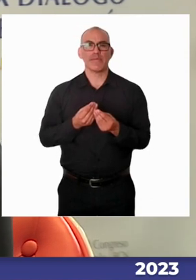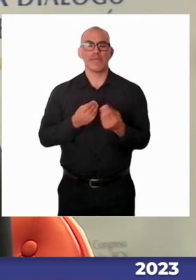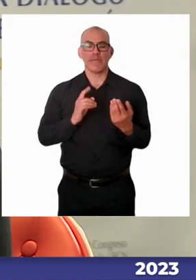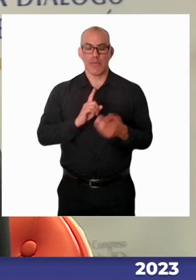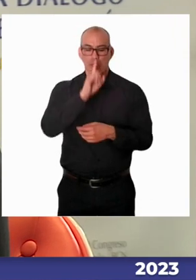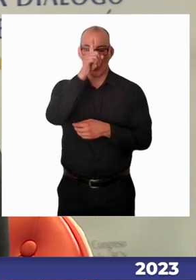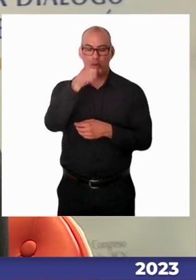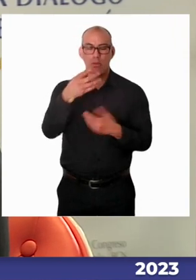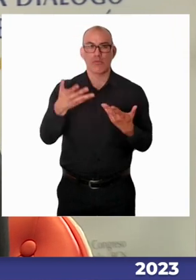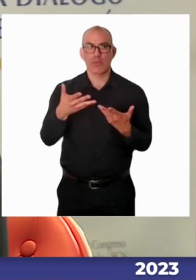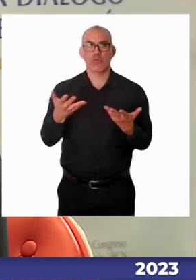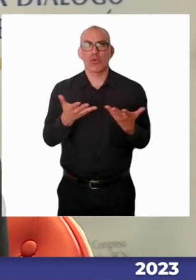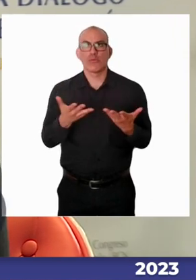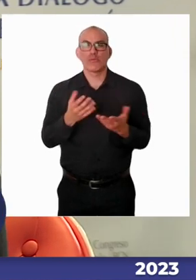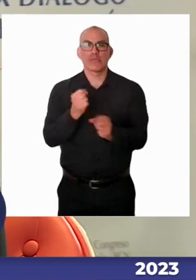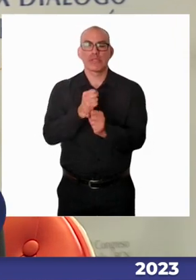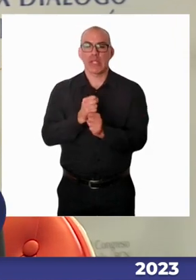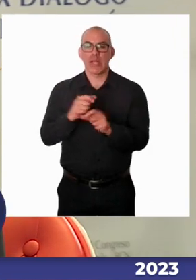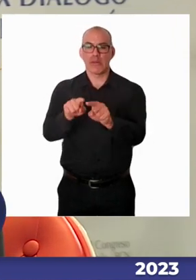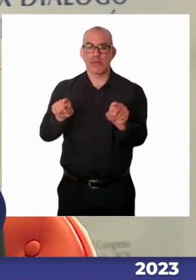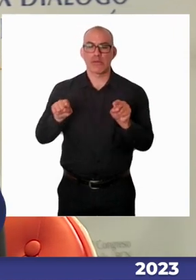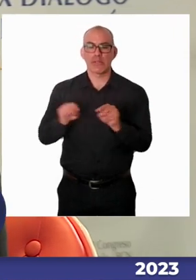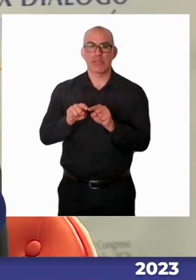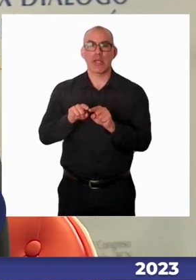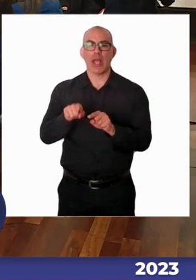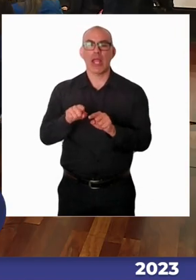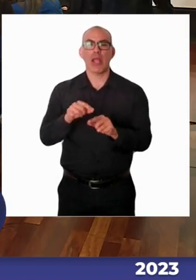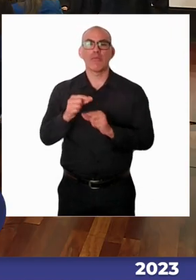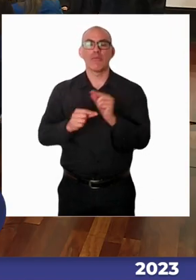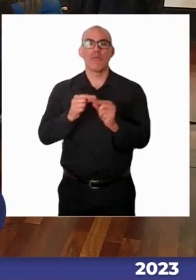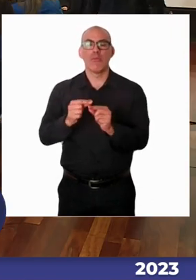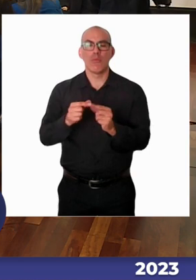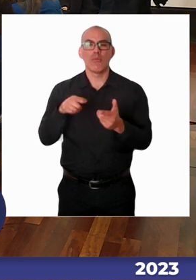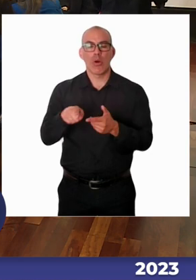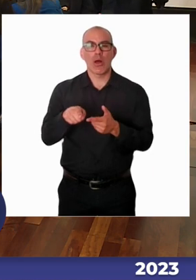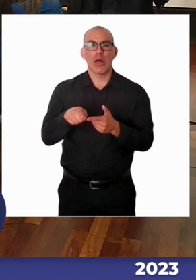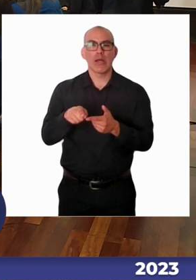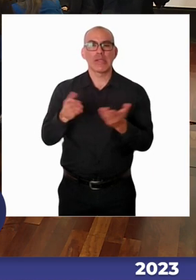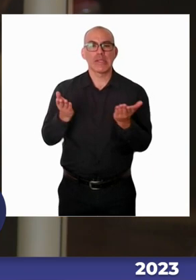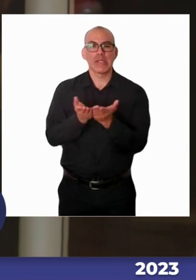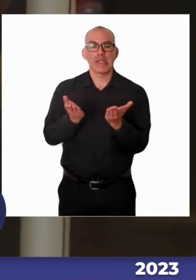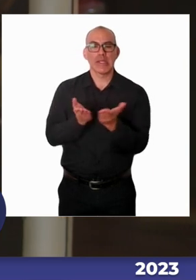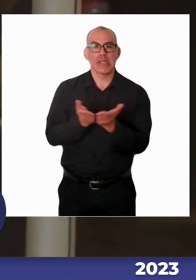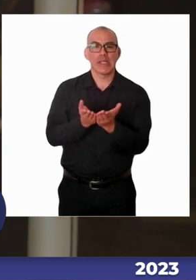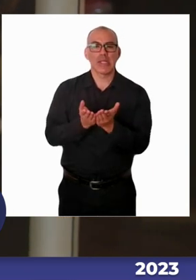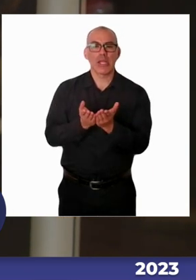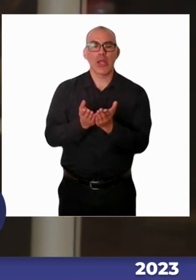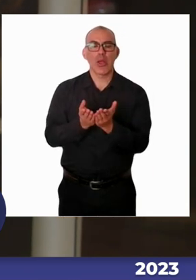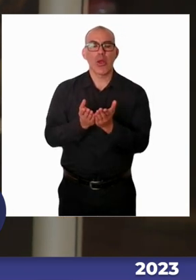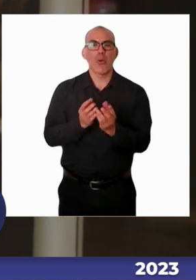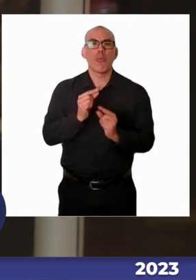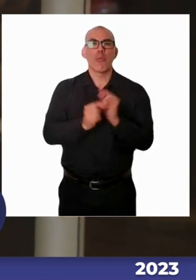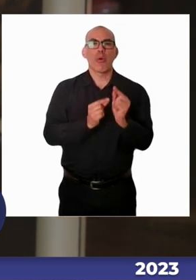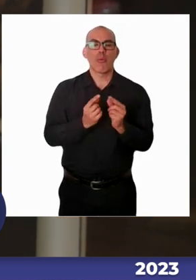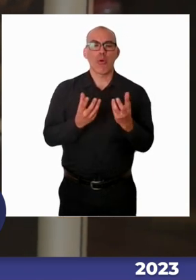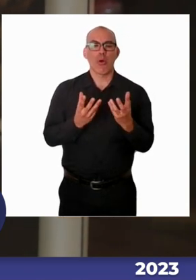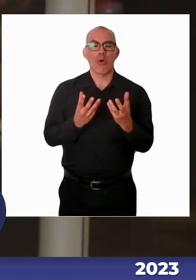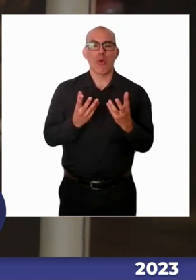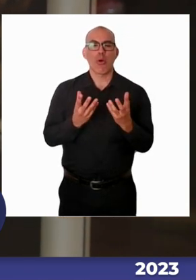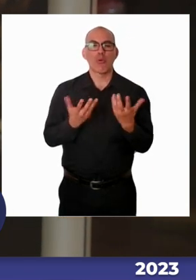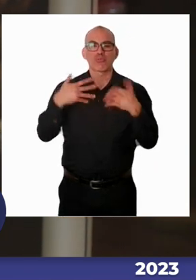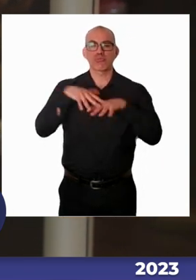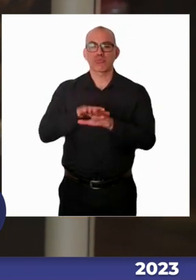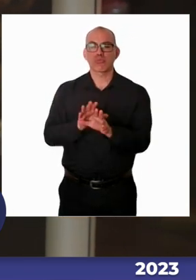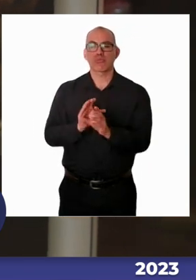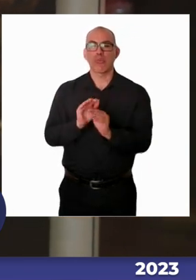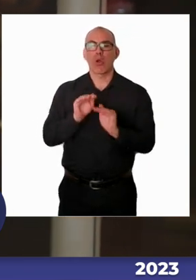compartiendo con él o con ella. A propósito de la subvención, quizá, bueno, se sabe que hay una subvención